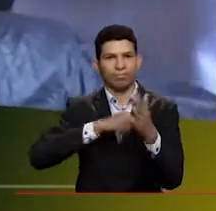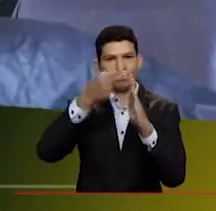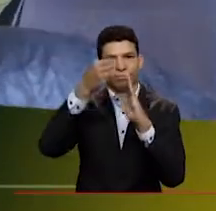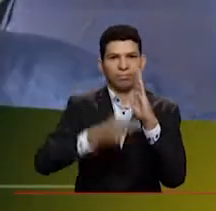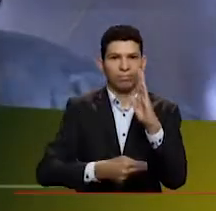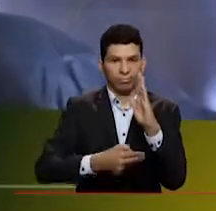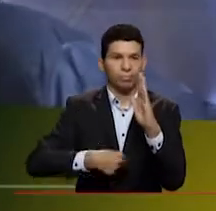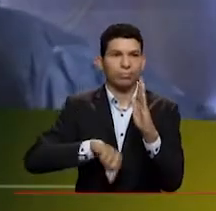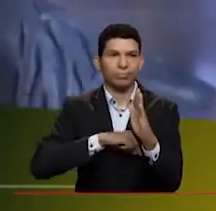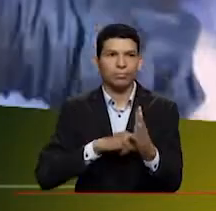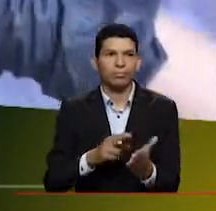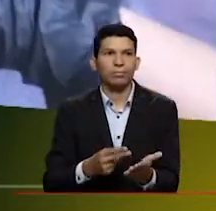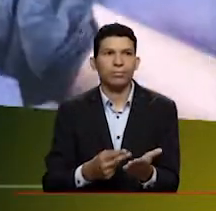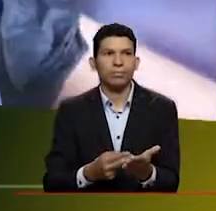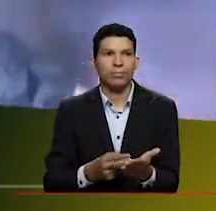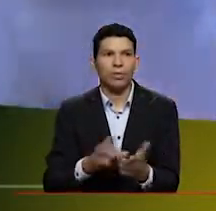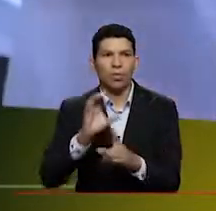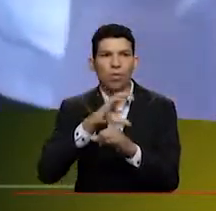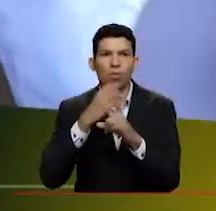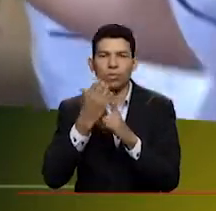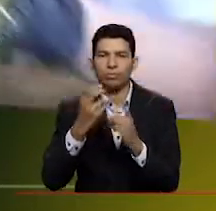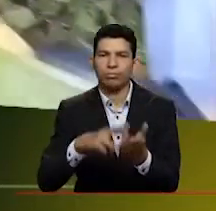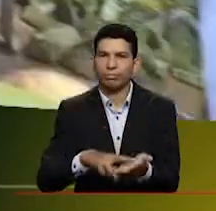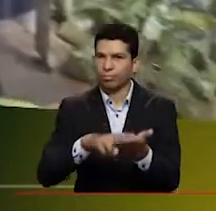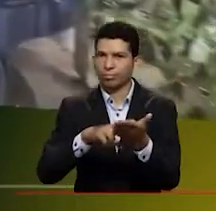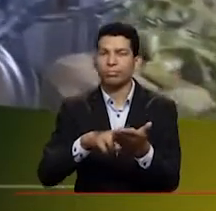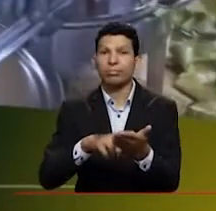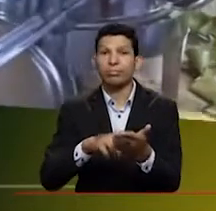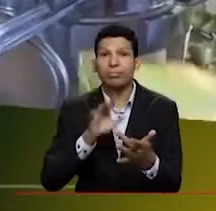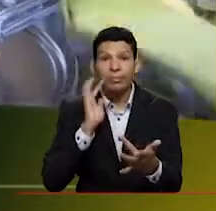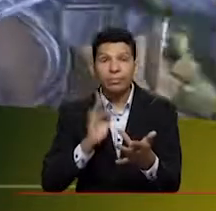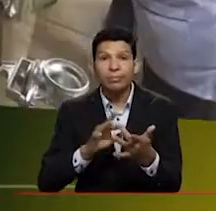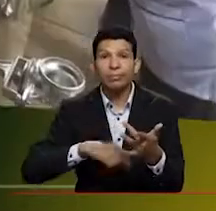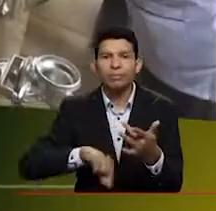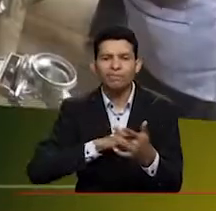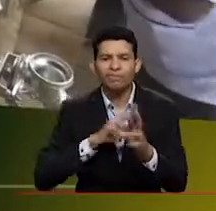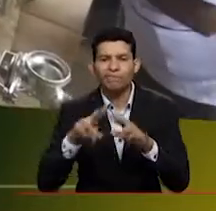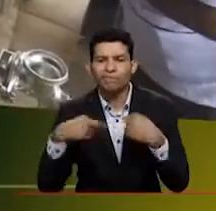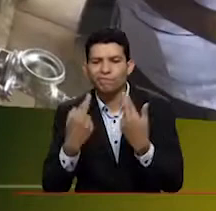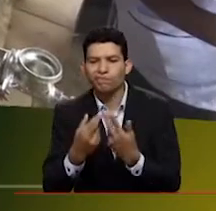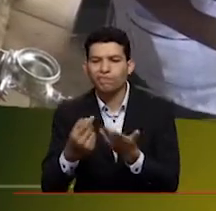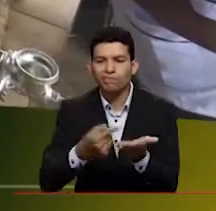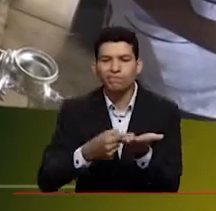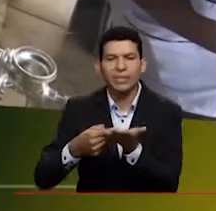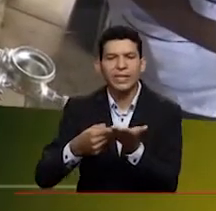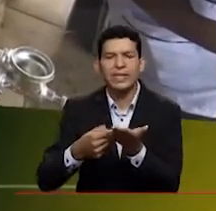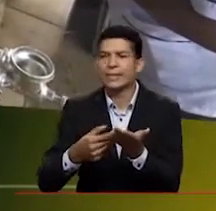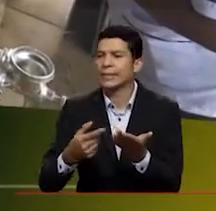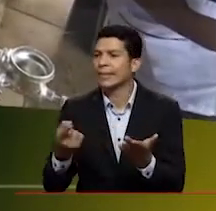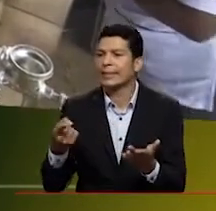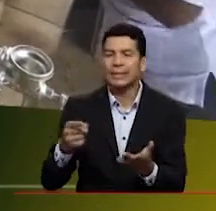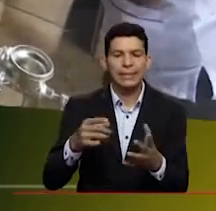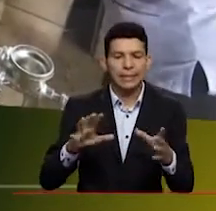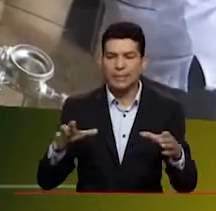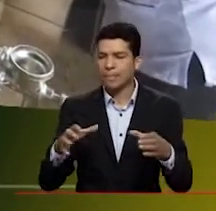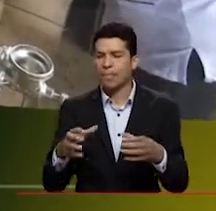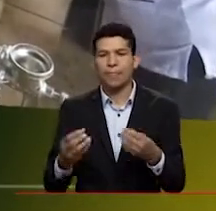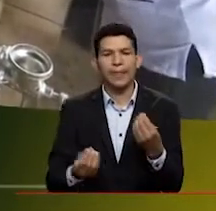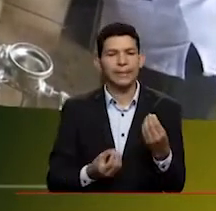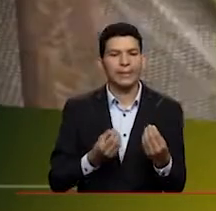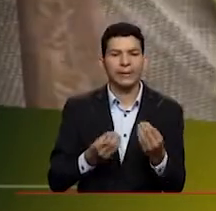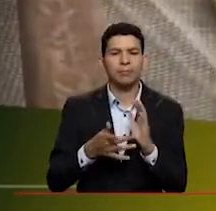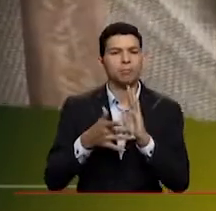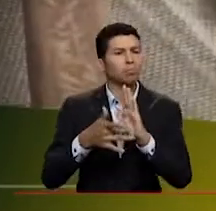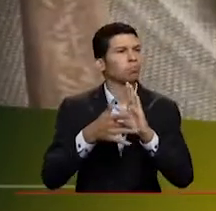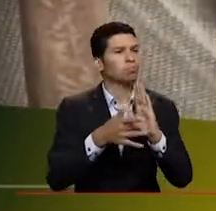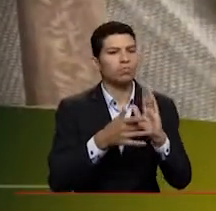Estamos haciendo la recuperación de nuestra cultura. Entonces, por medio de ella empezamos a reunirnos y a mirar, bueno, qué tenemos, cómo... qué podemos